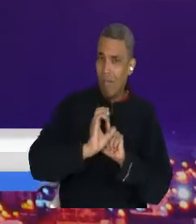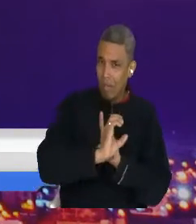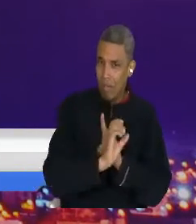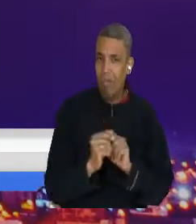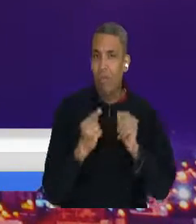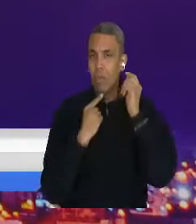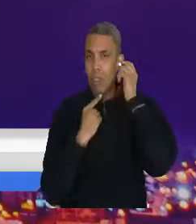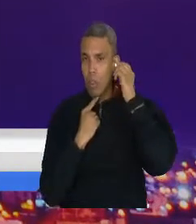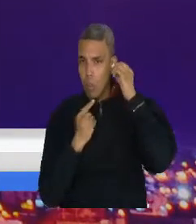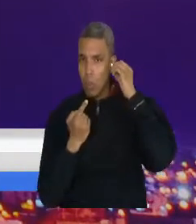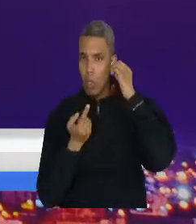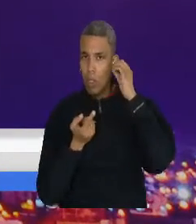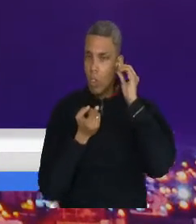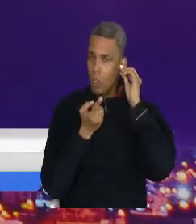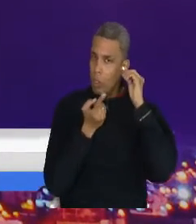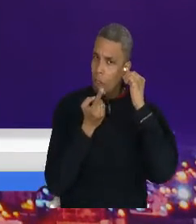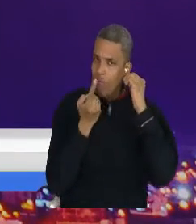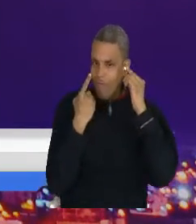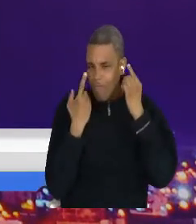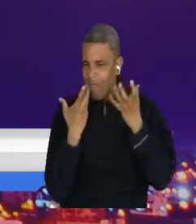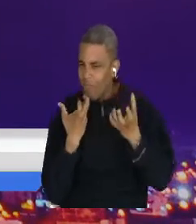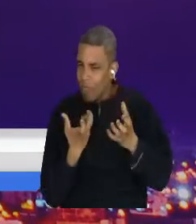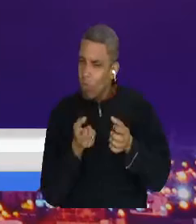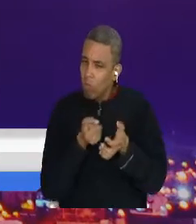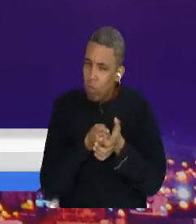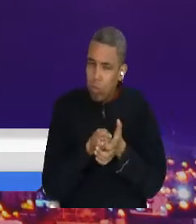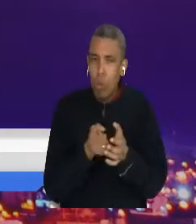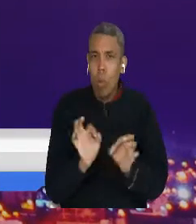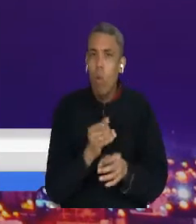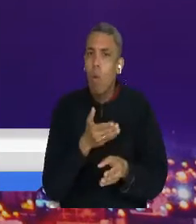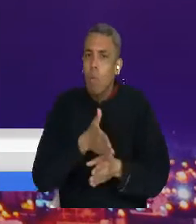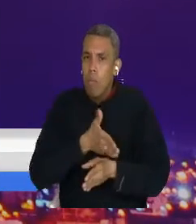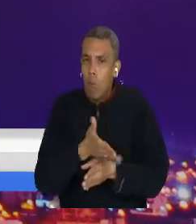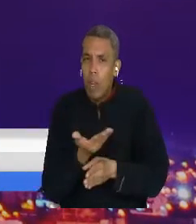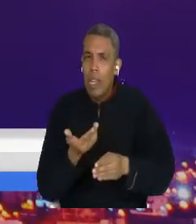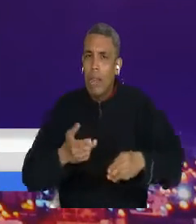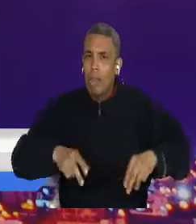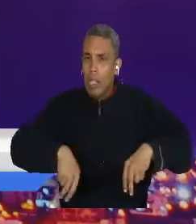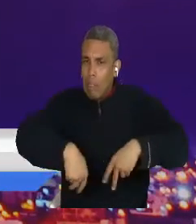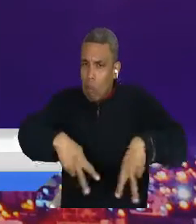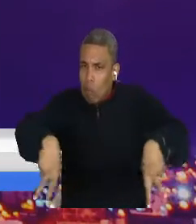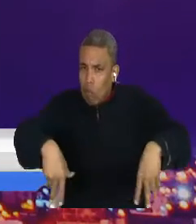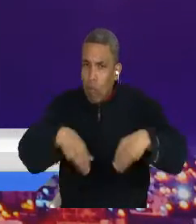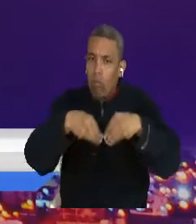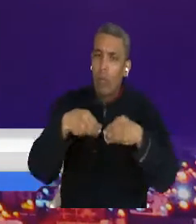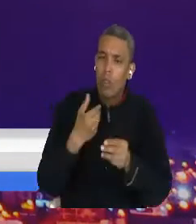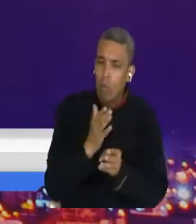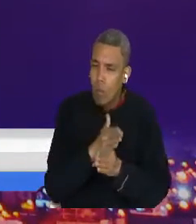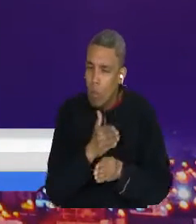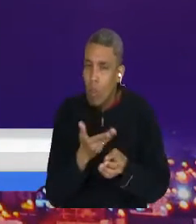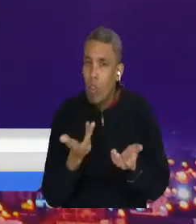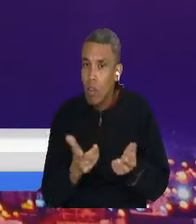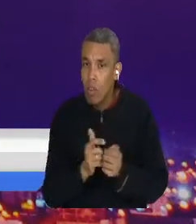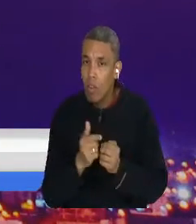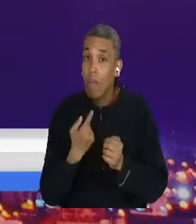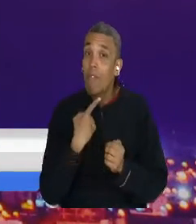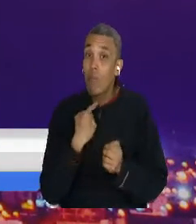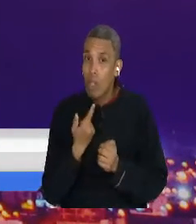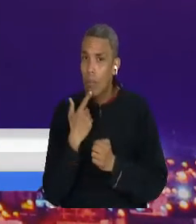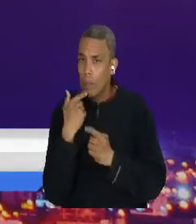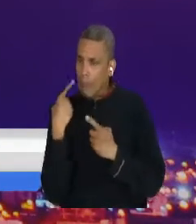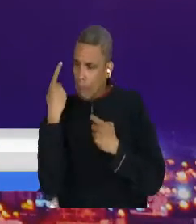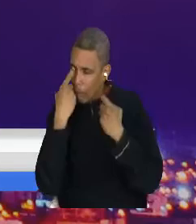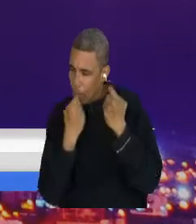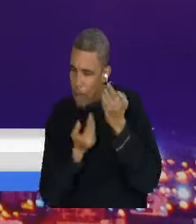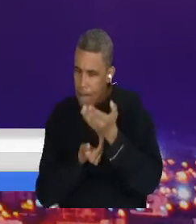públicas, de resolución de problemas colectivos y de apuestas de desarrollo. Por eso creo que haber